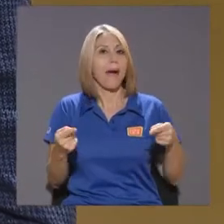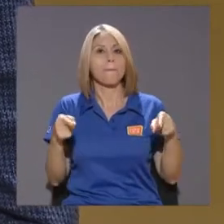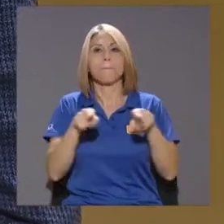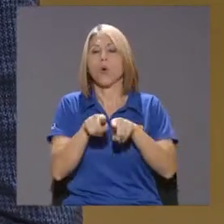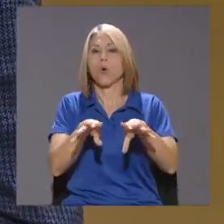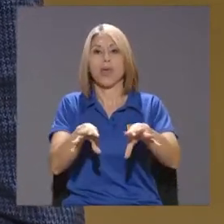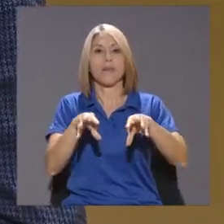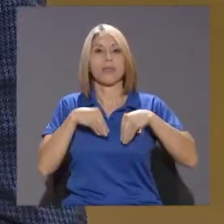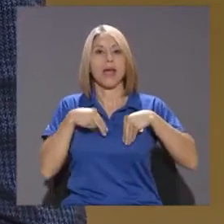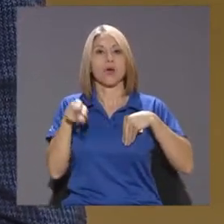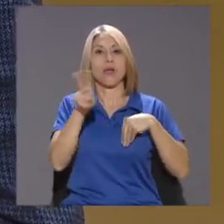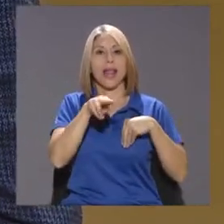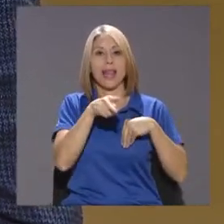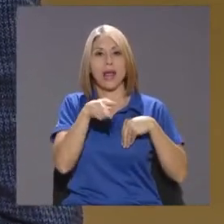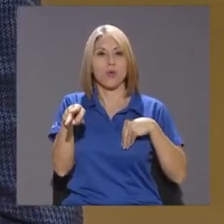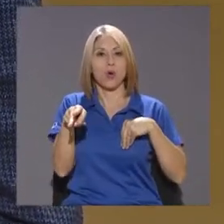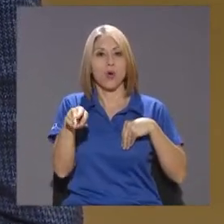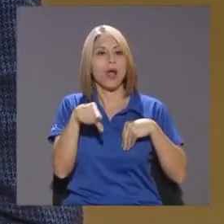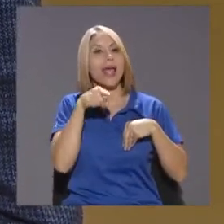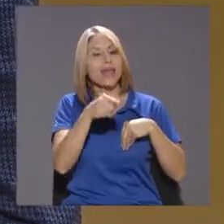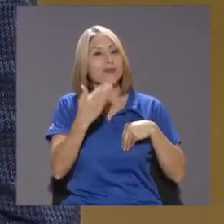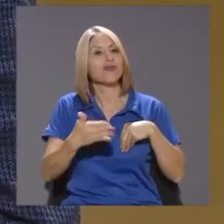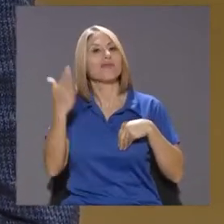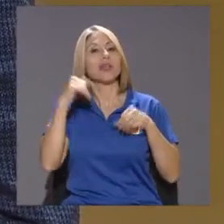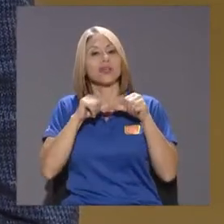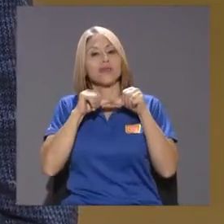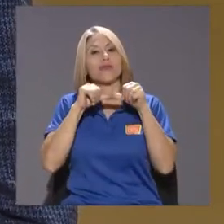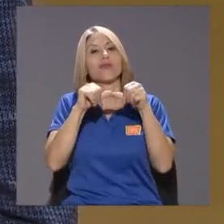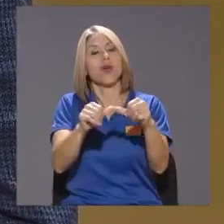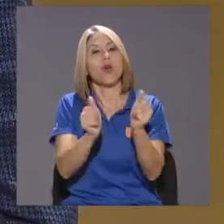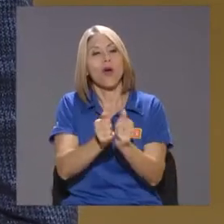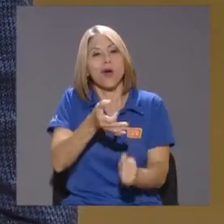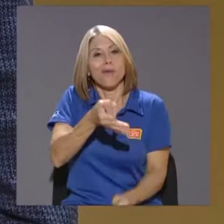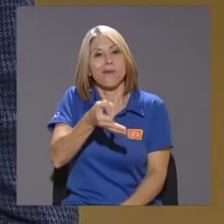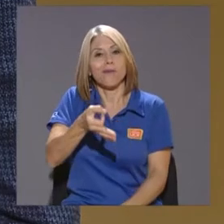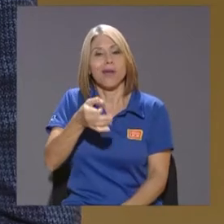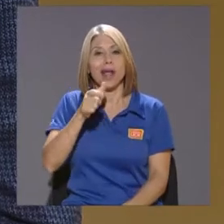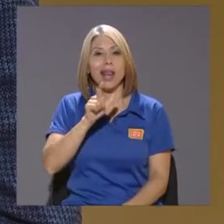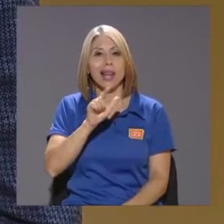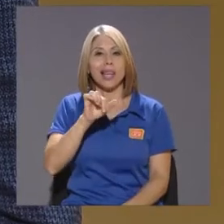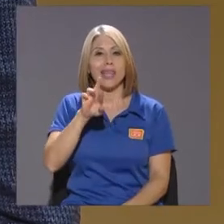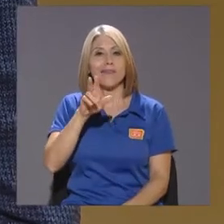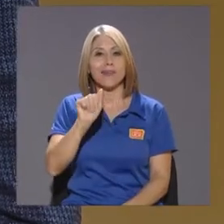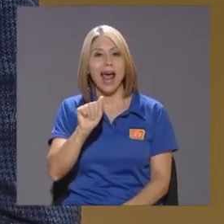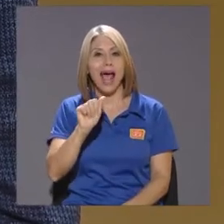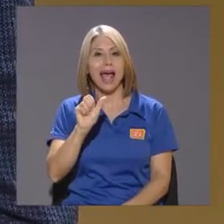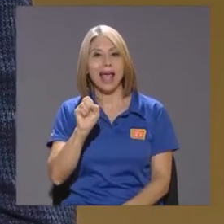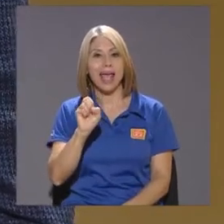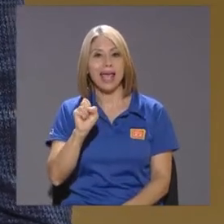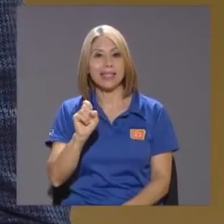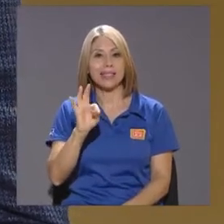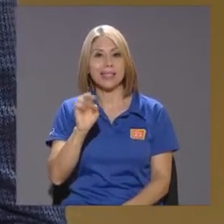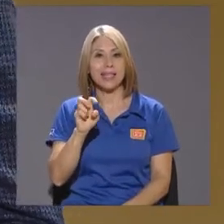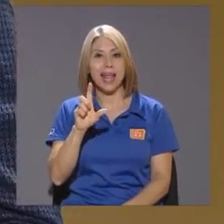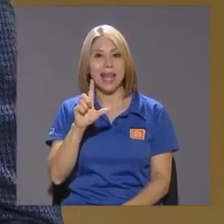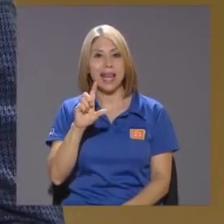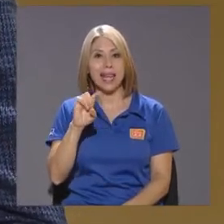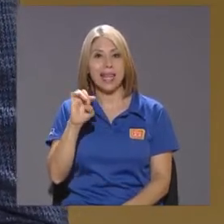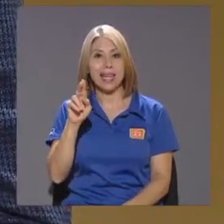El euro Sino que siguieron manteniendo la Libra La Libra esterlina Y siempre tuvieron